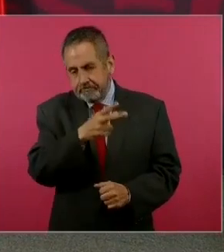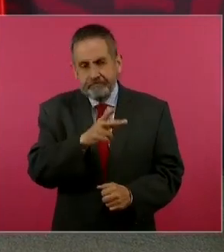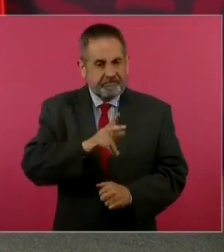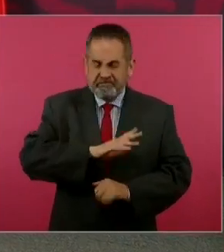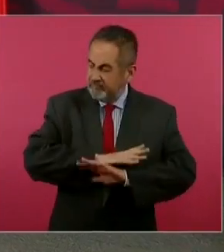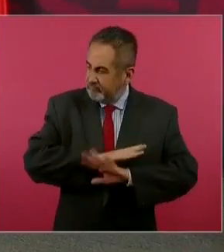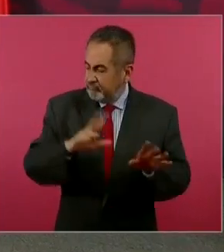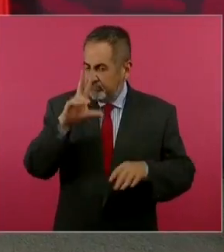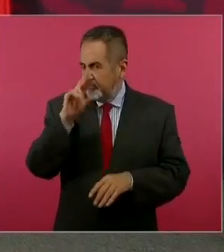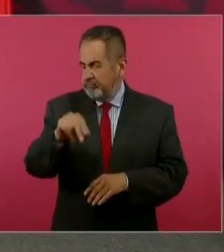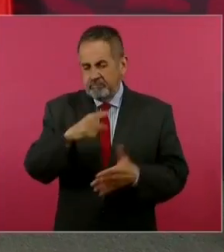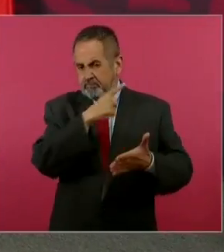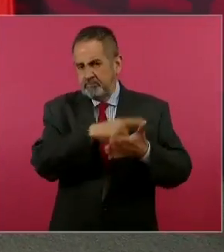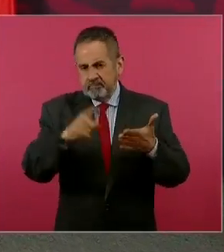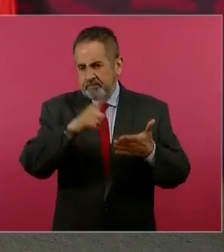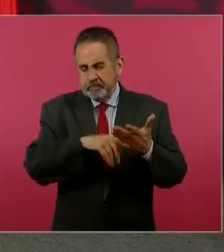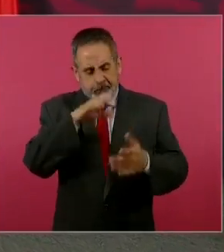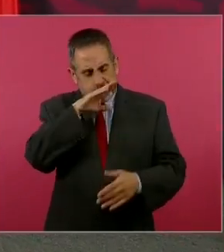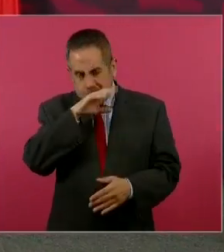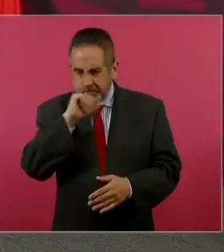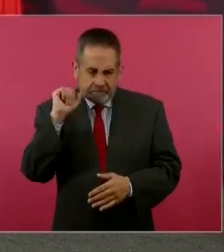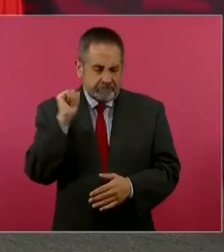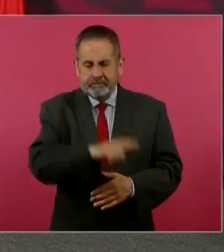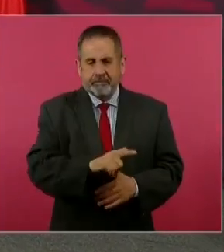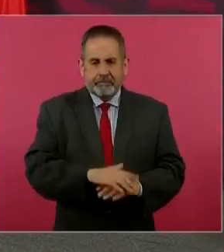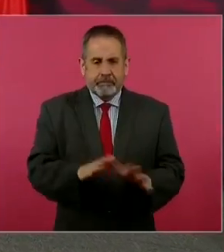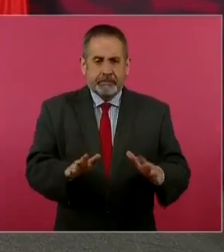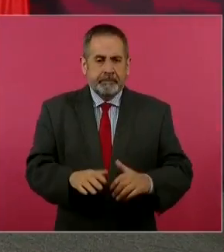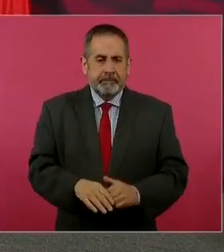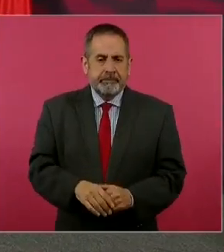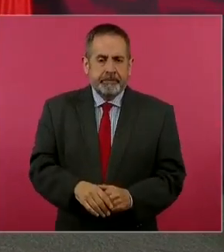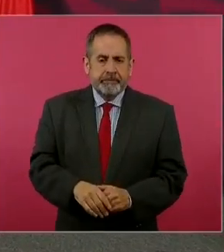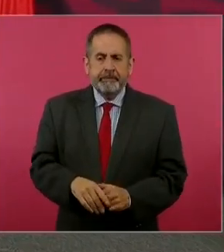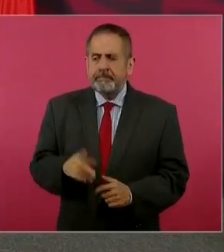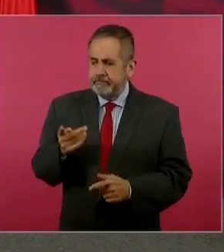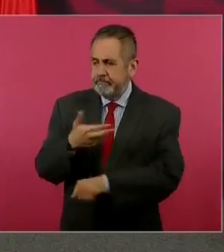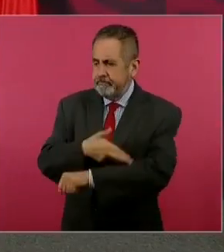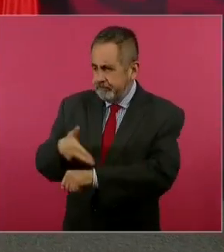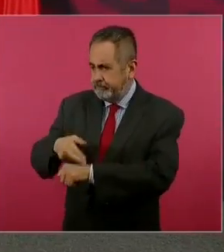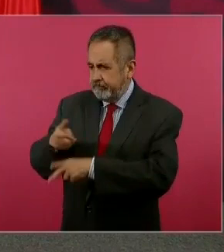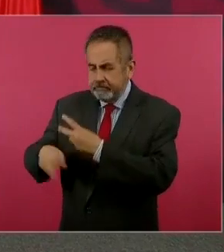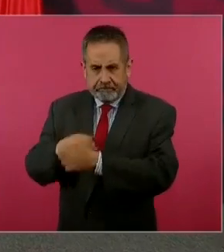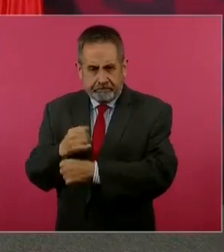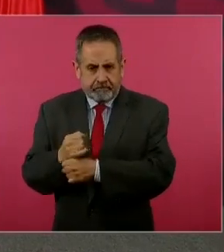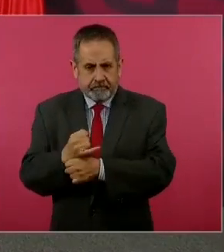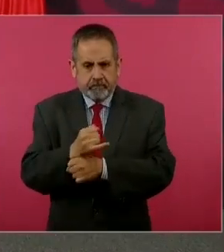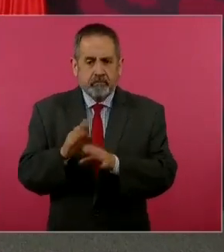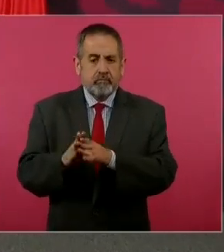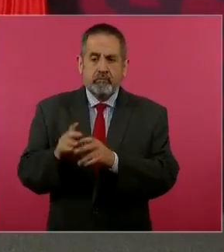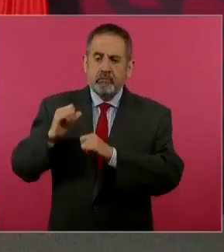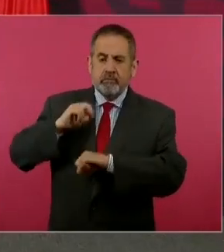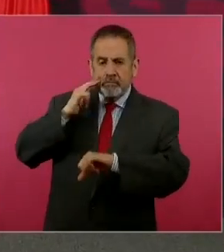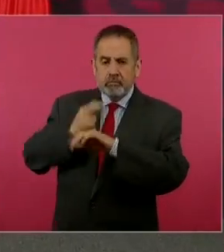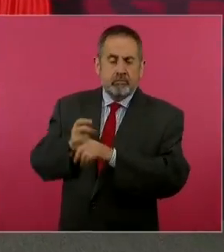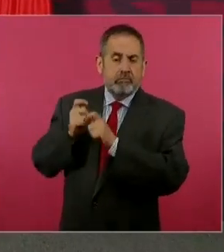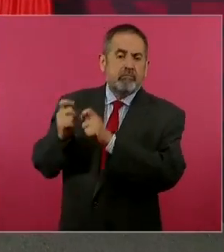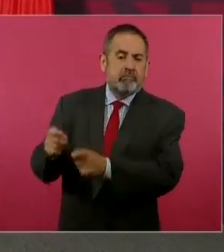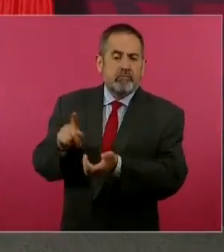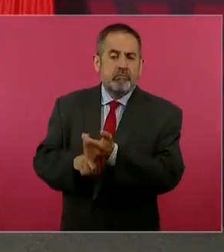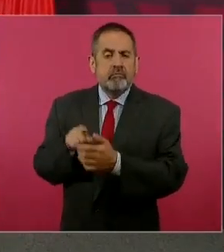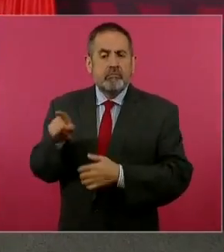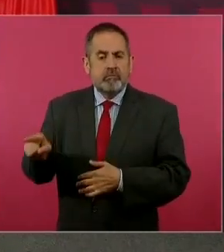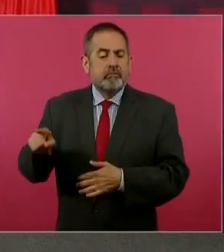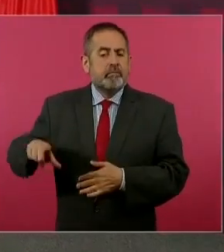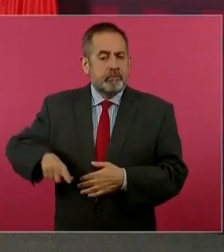de ninguna manera. Entonces, se está haciendo una investigación, está a cargo del